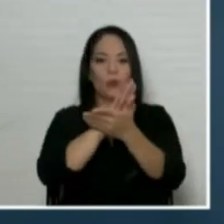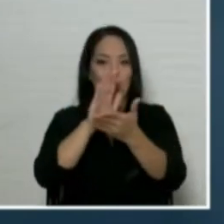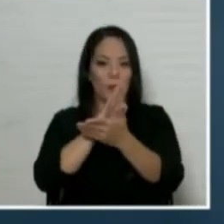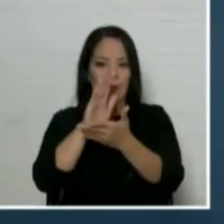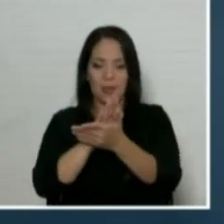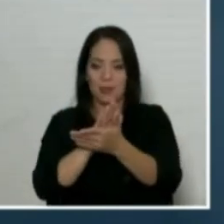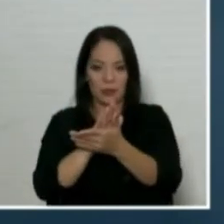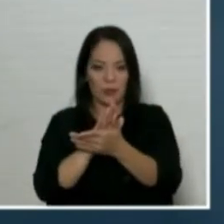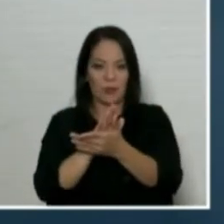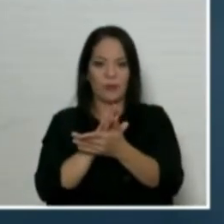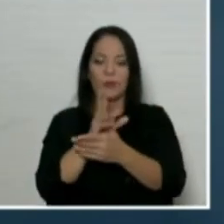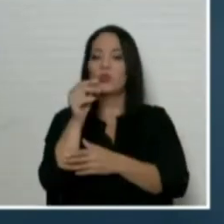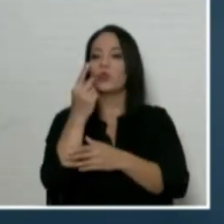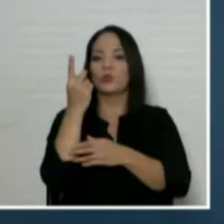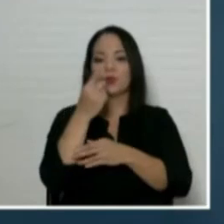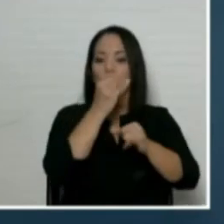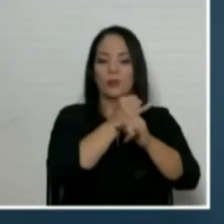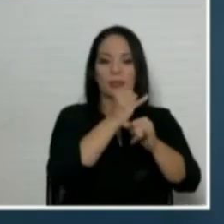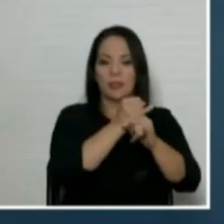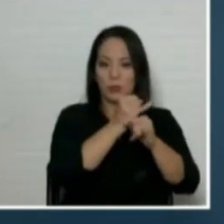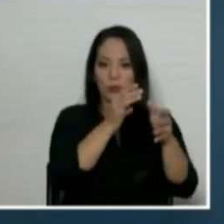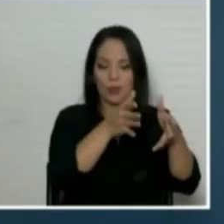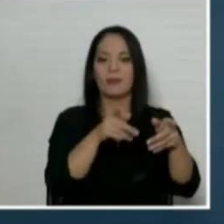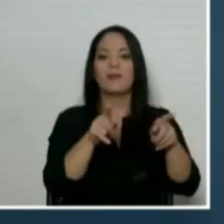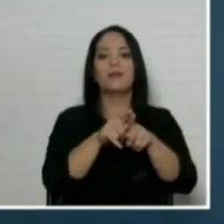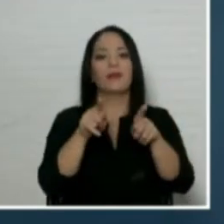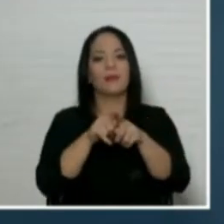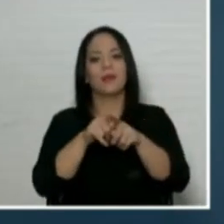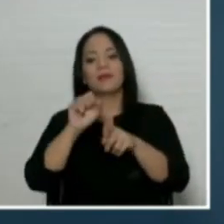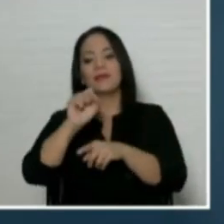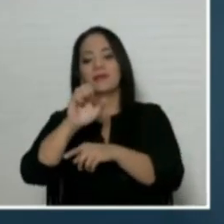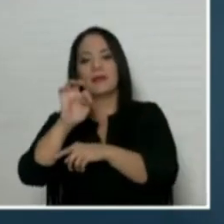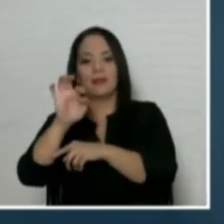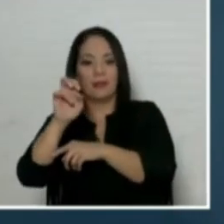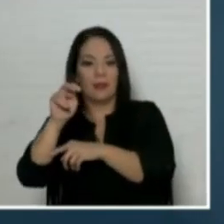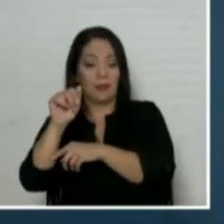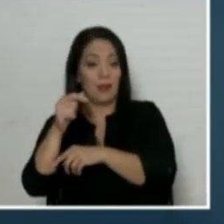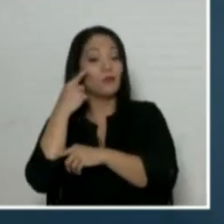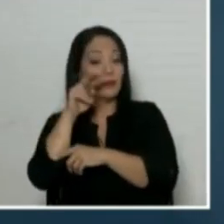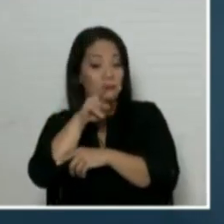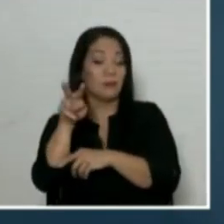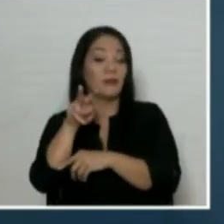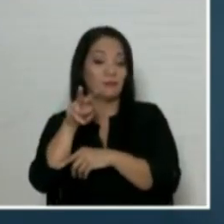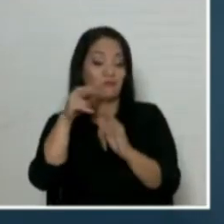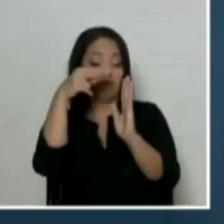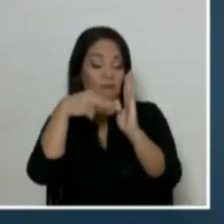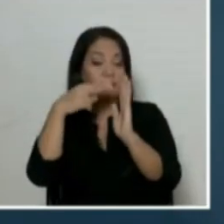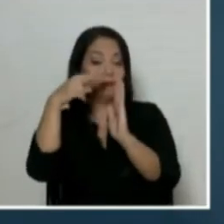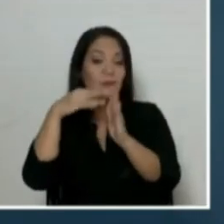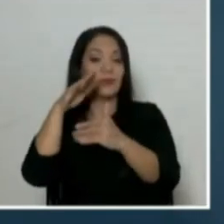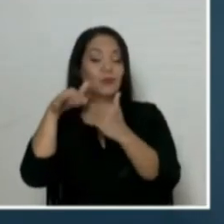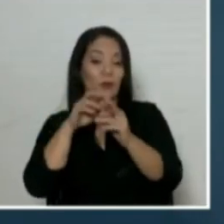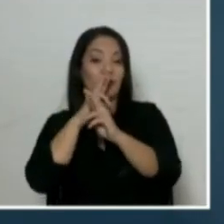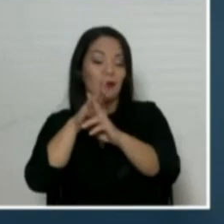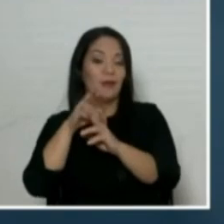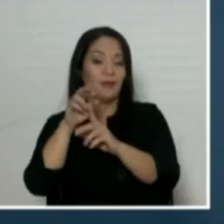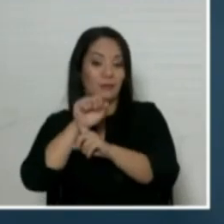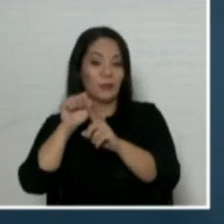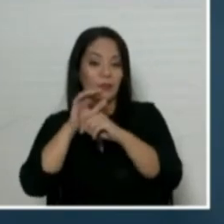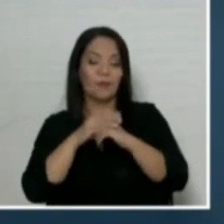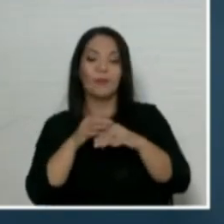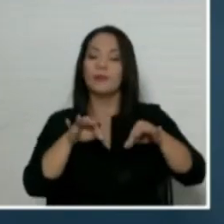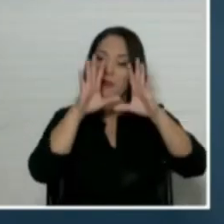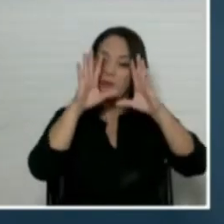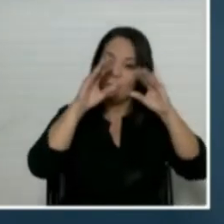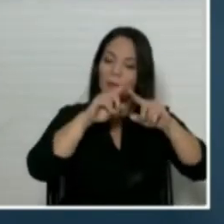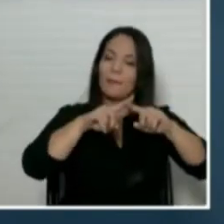sólo institucional, sino del CETENA, para que vean la realidad de los hechos. El punto es informarse, pero hay